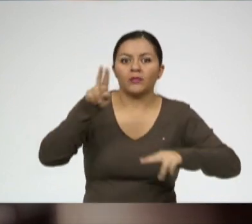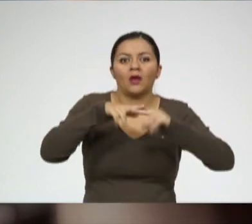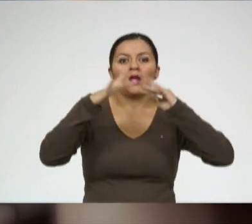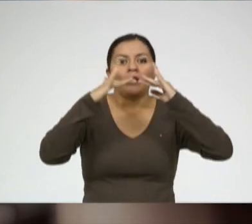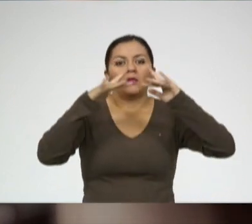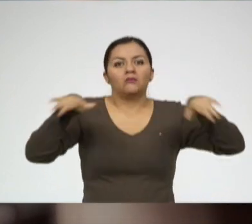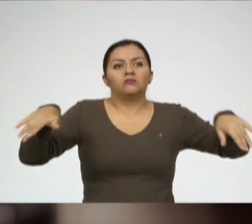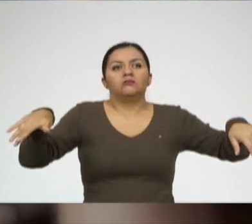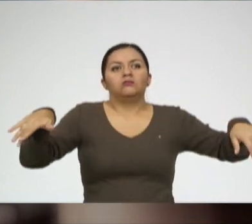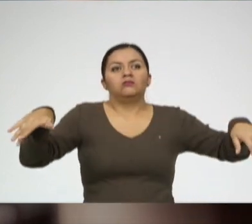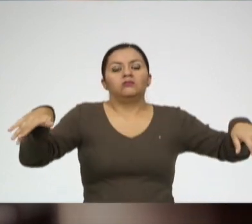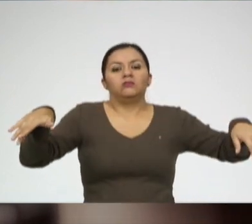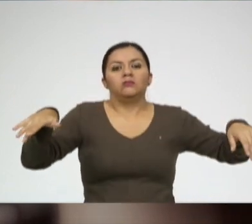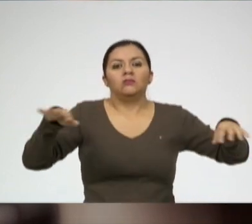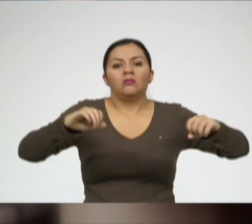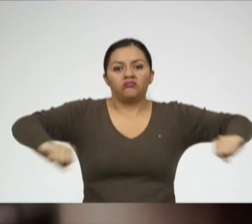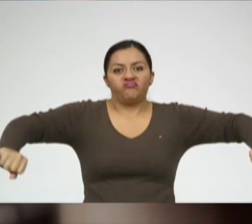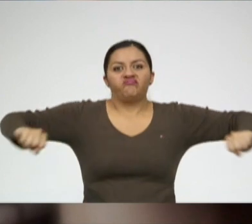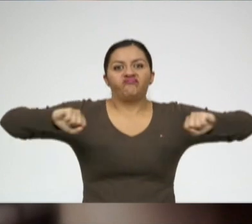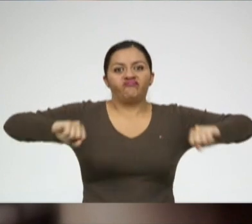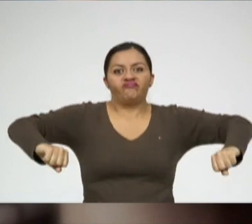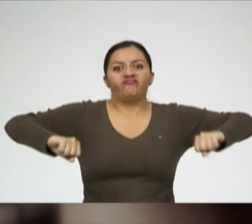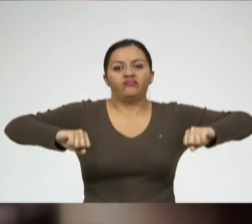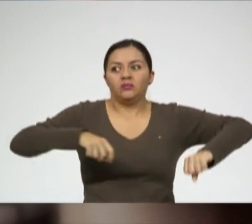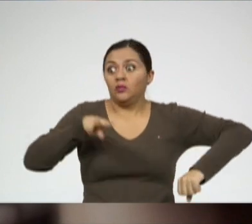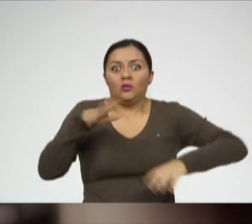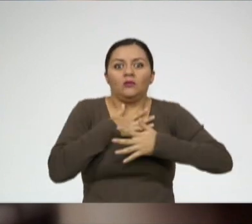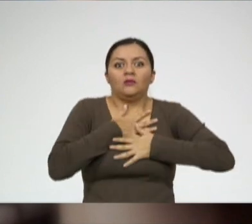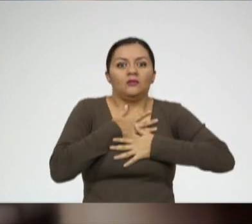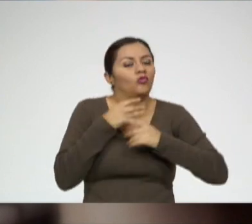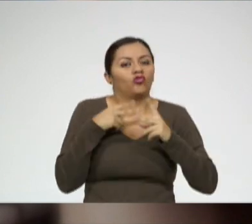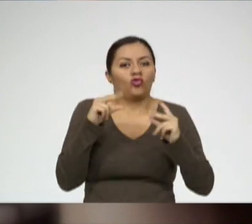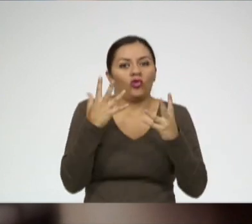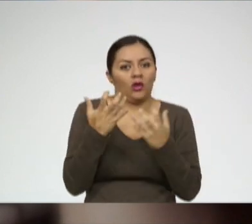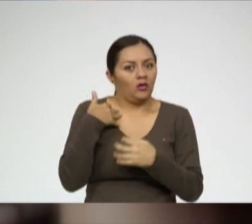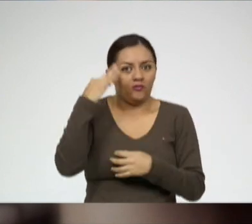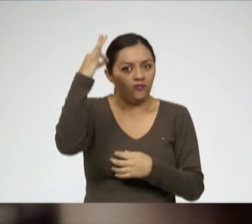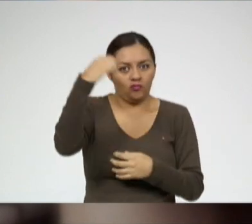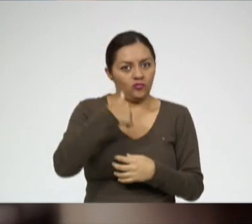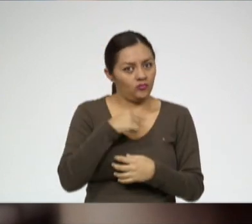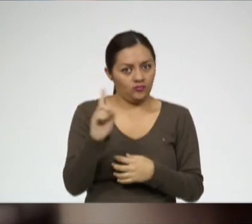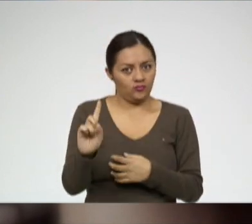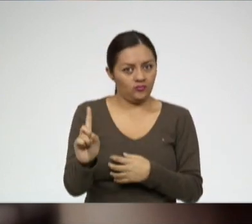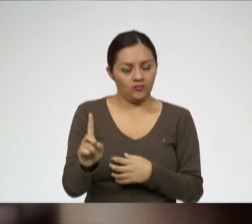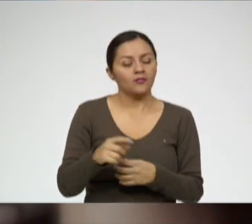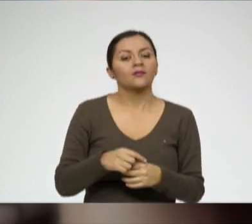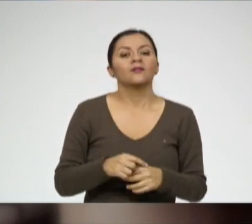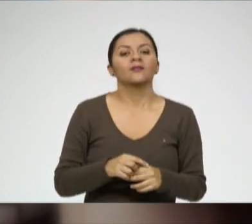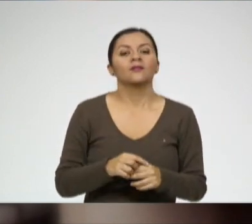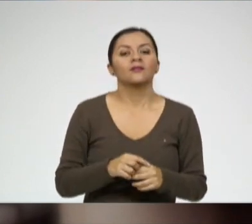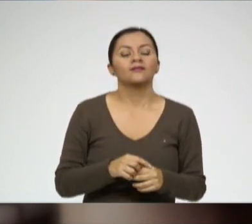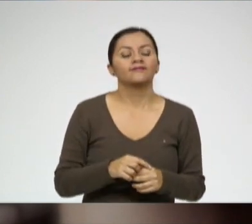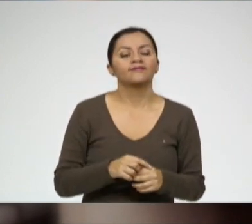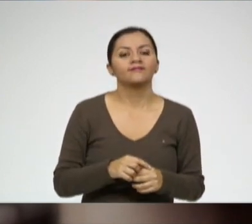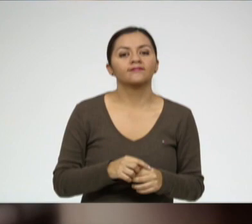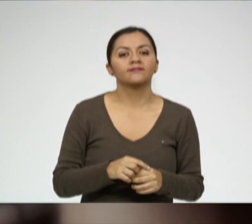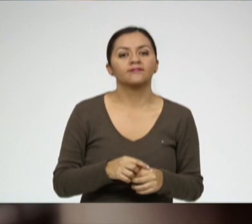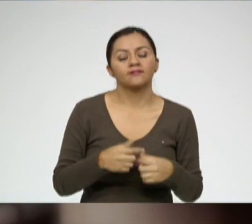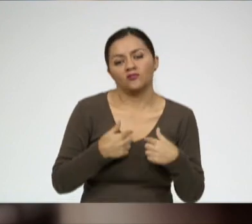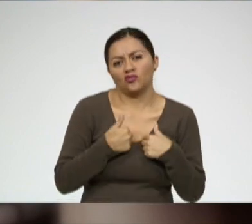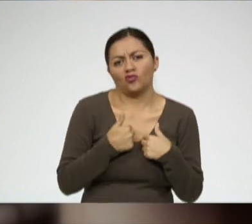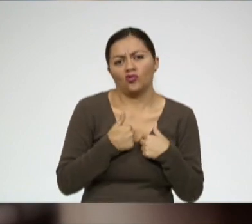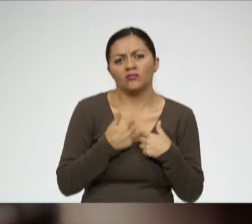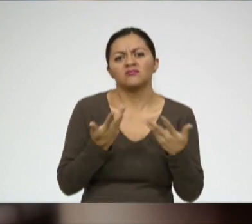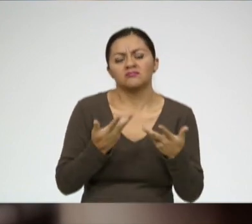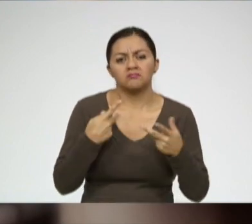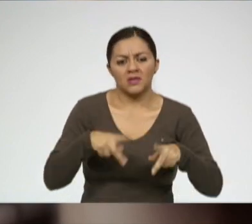bien gordotes y a mí sí me ha impactado mucho. Pero digo yo no quiero ser así porque yo quiero